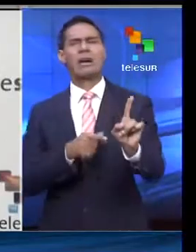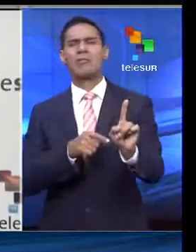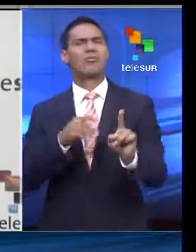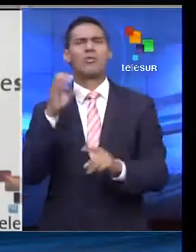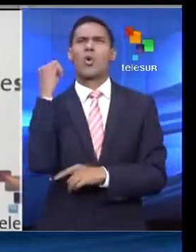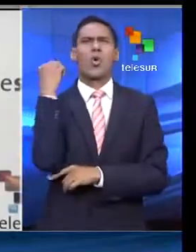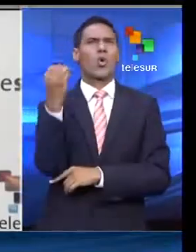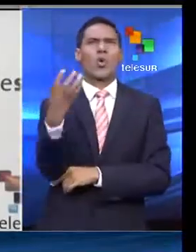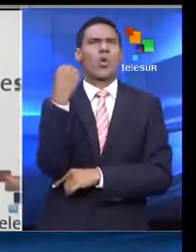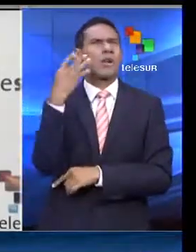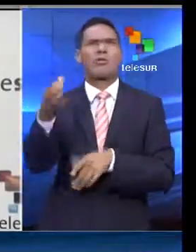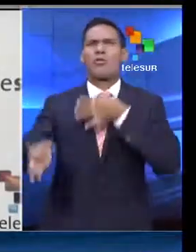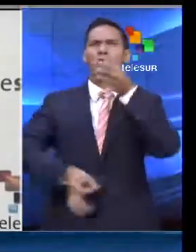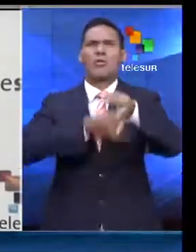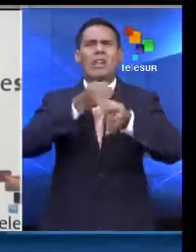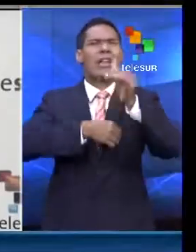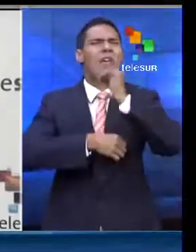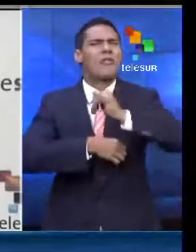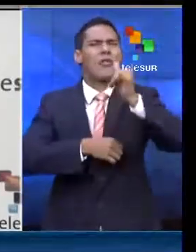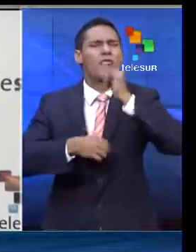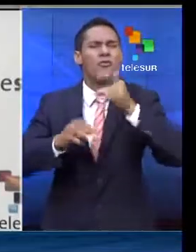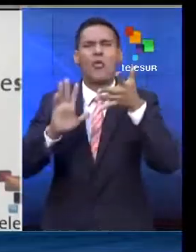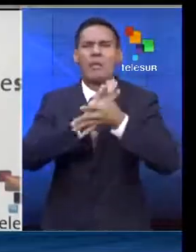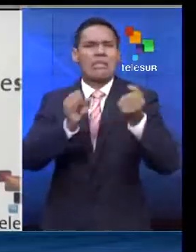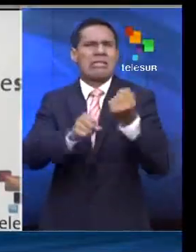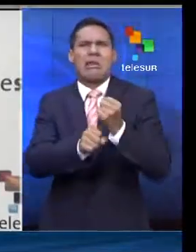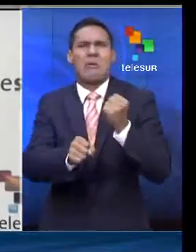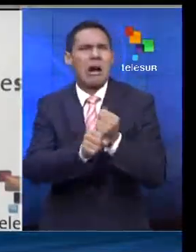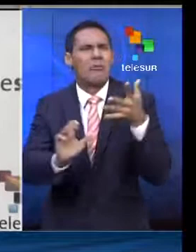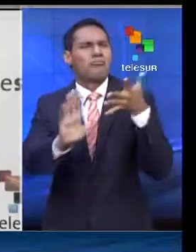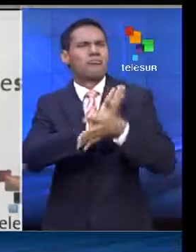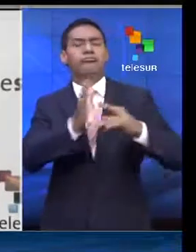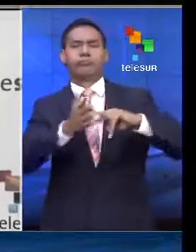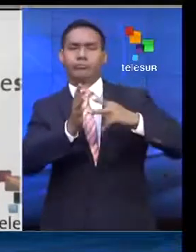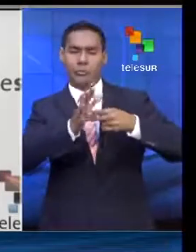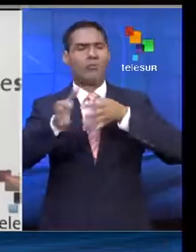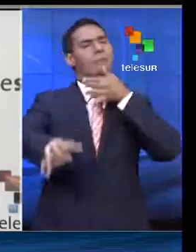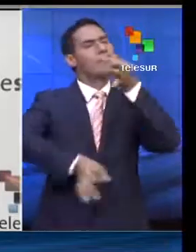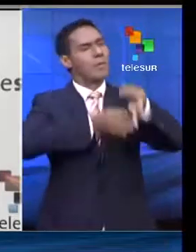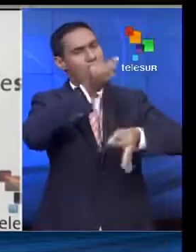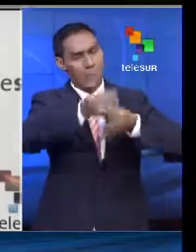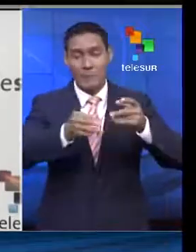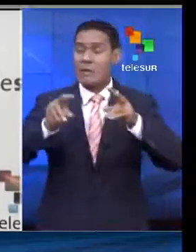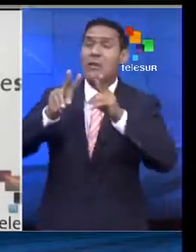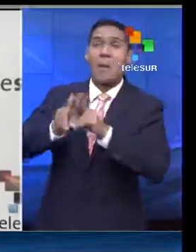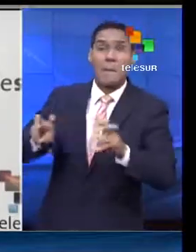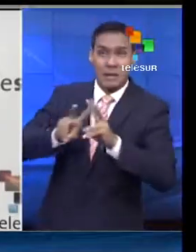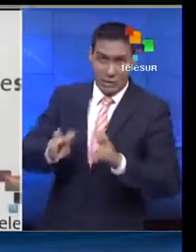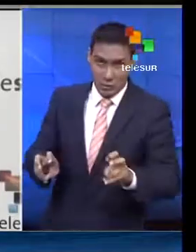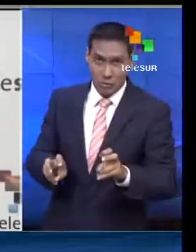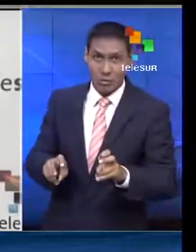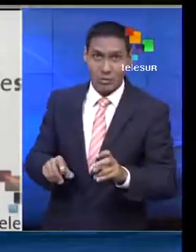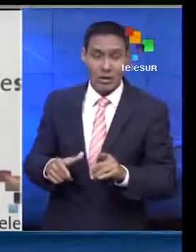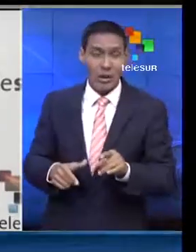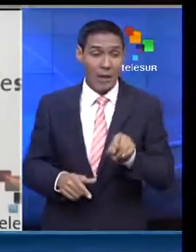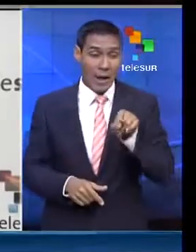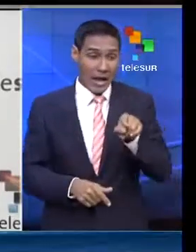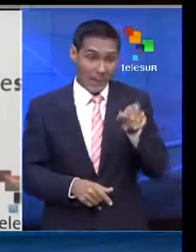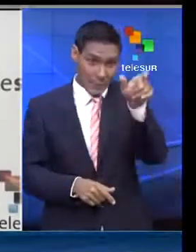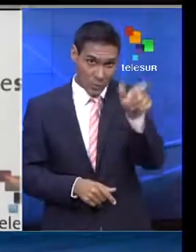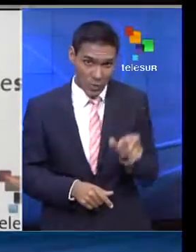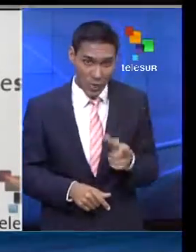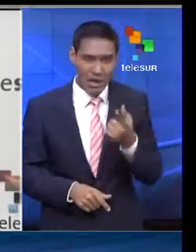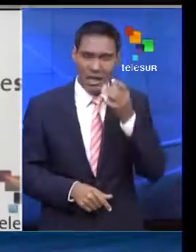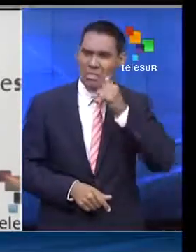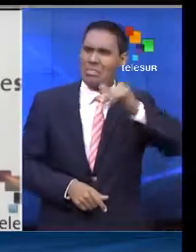Nación para dar detalles del informe que él venía elaborando en la investigación de la causa AMIA y que él denunciaba a